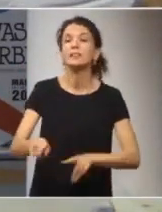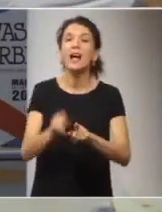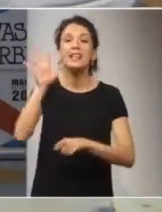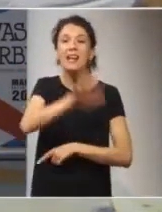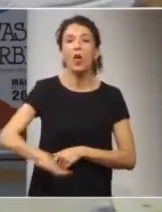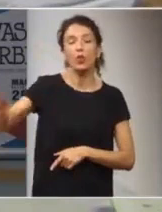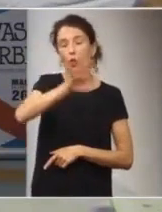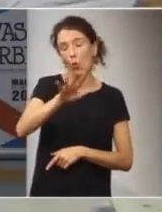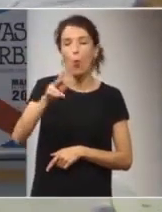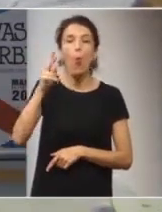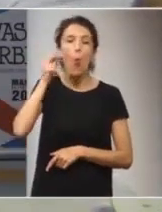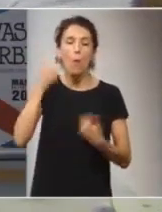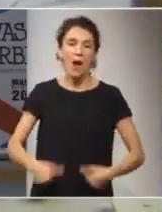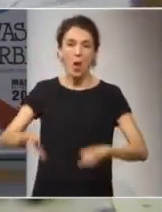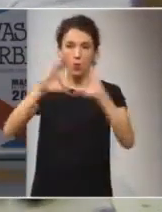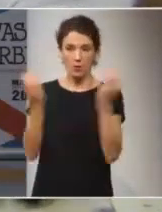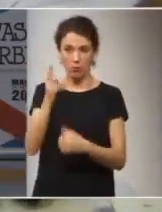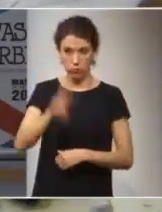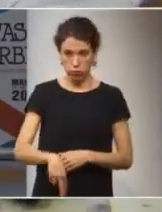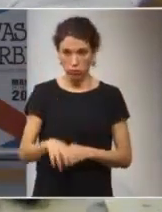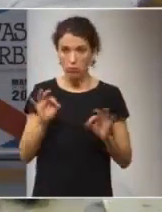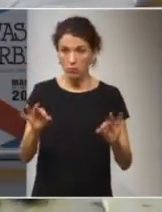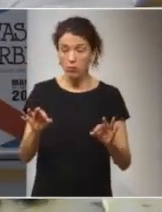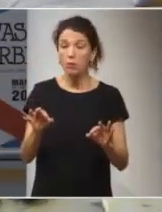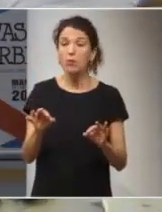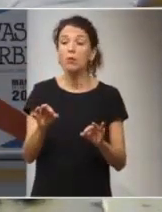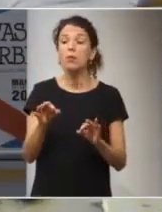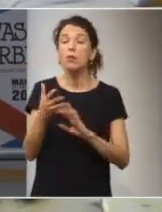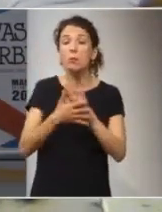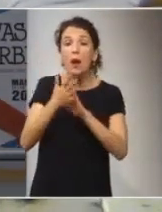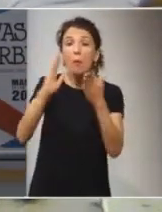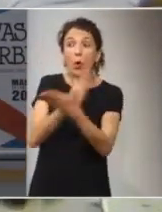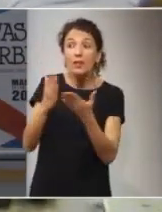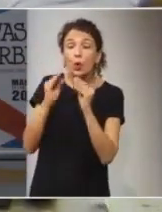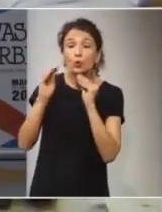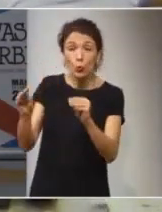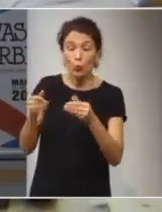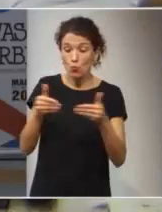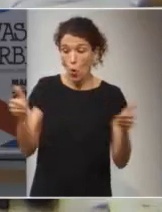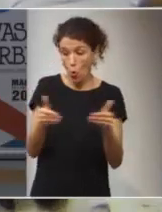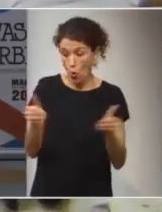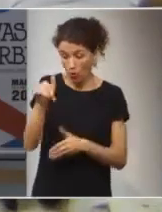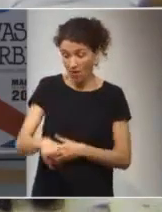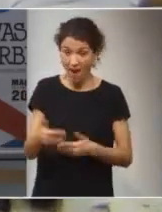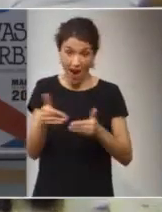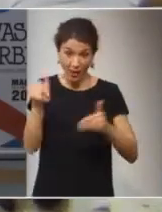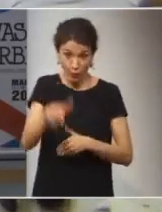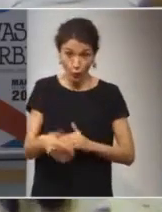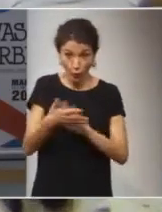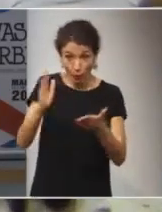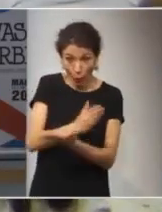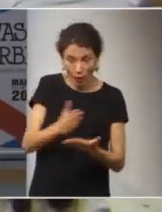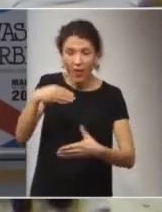nación humana universal. Las palabras poéticas que abrieron este acto son